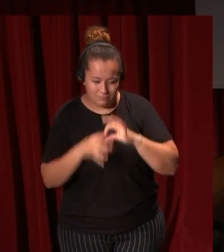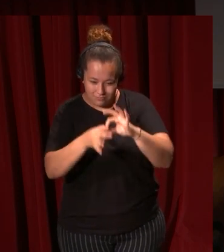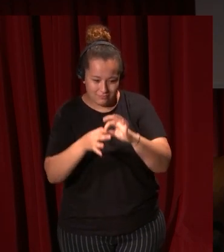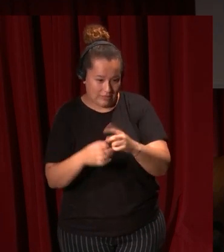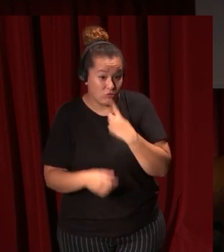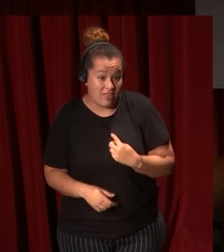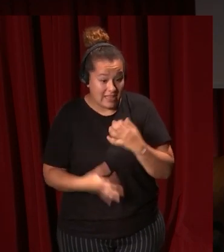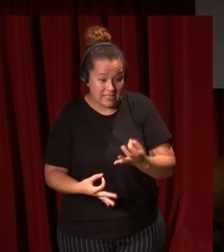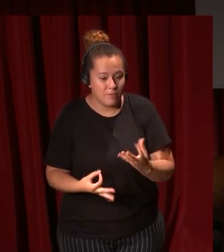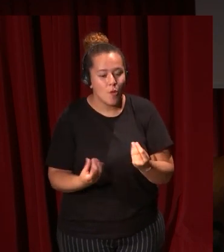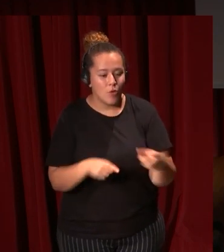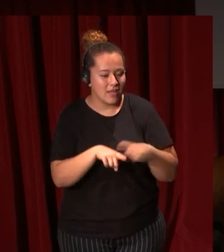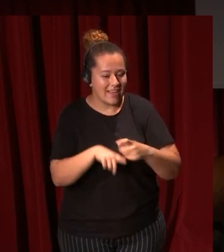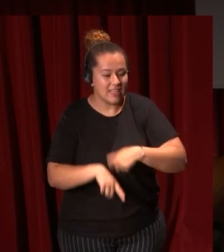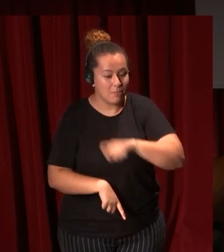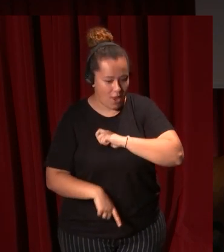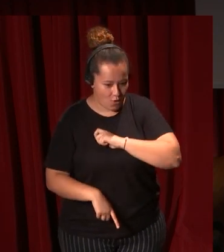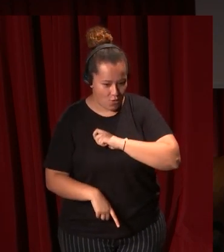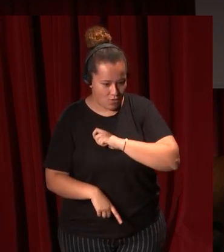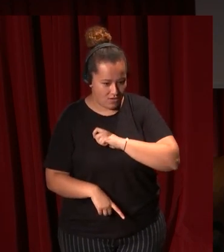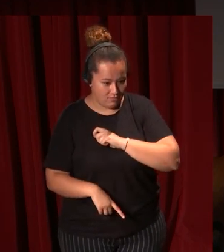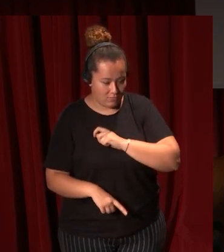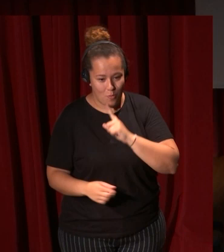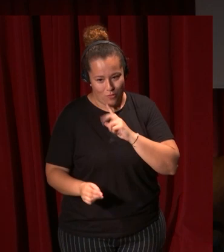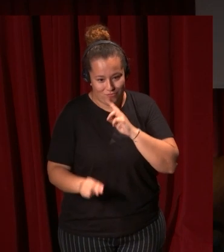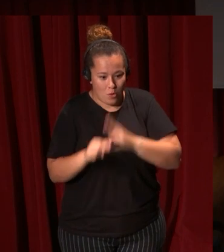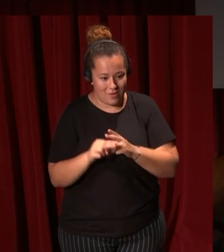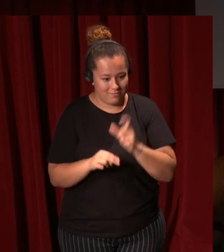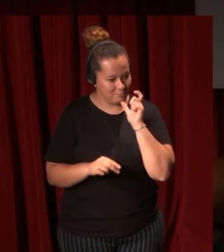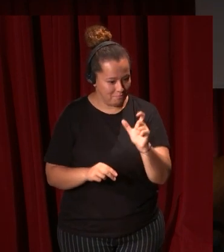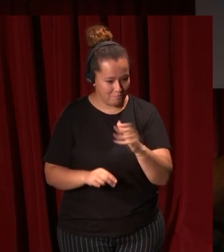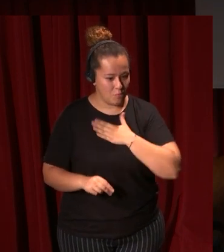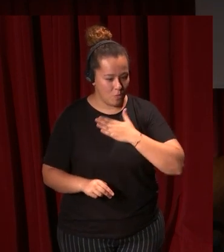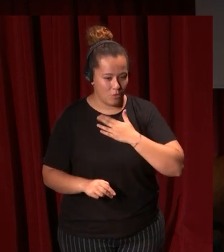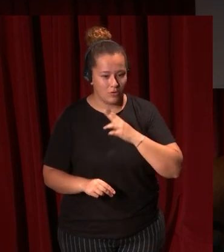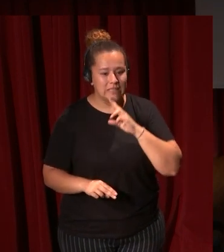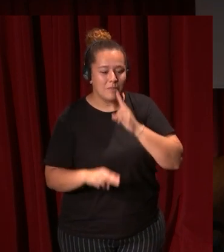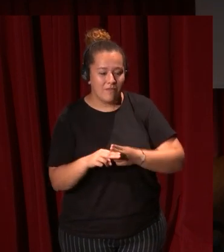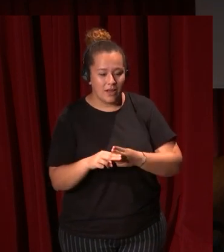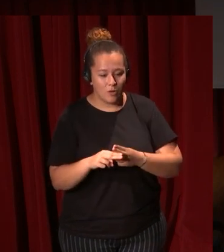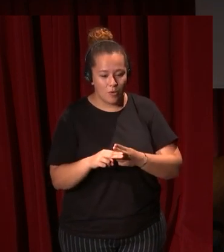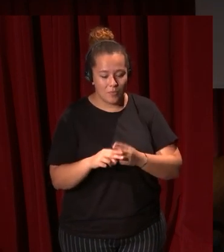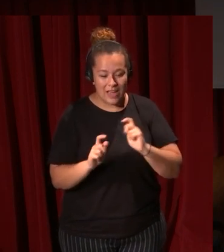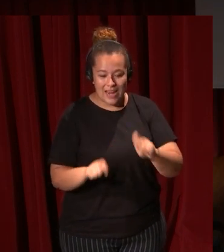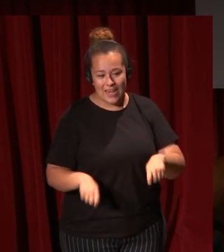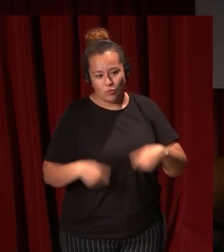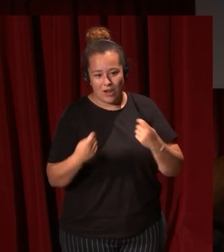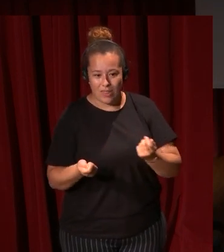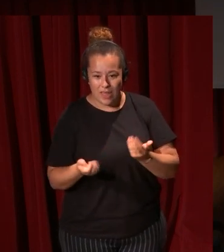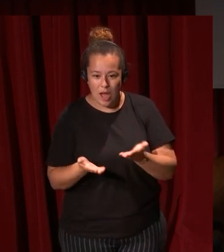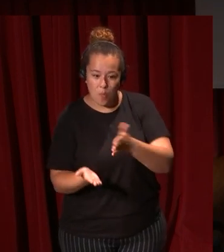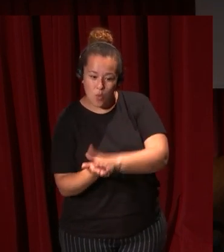incluso tanto era así que tenía término propio se llamaba no naturaleza muerta o no still life como en otros lugares sino